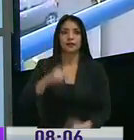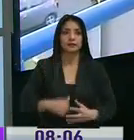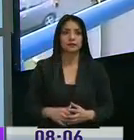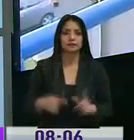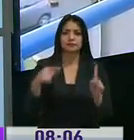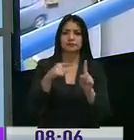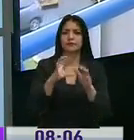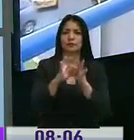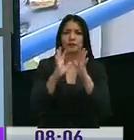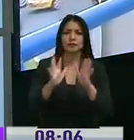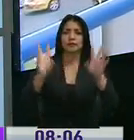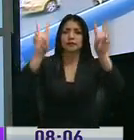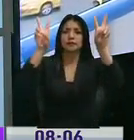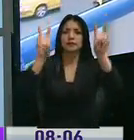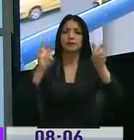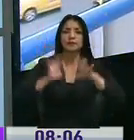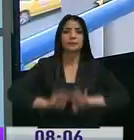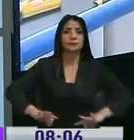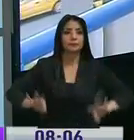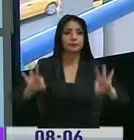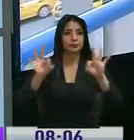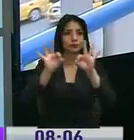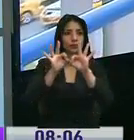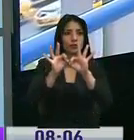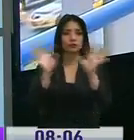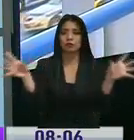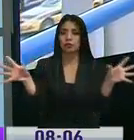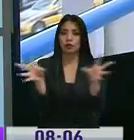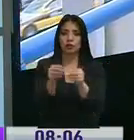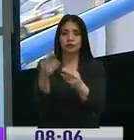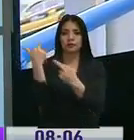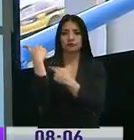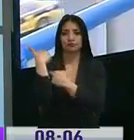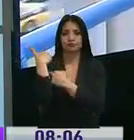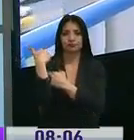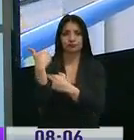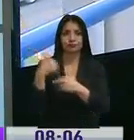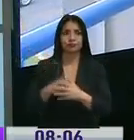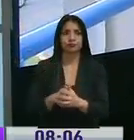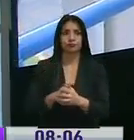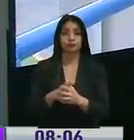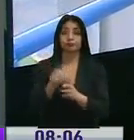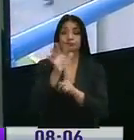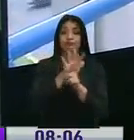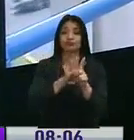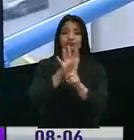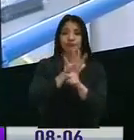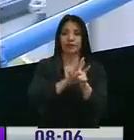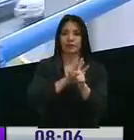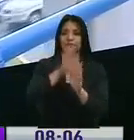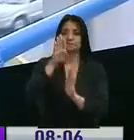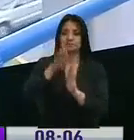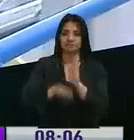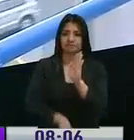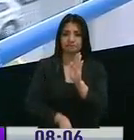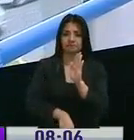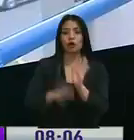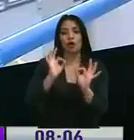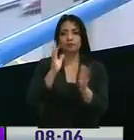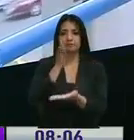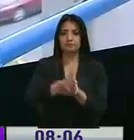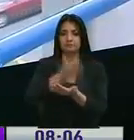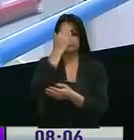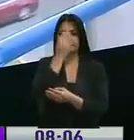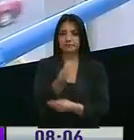de un tema que realmente nos concierne a todos, bajarle el acoso. Así que, Sofía, buen día. A ver,